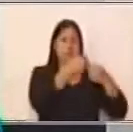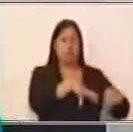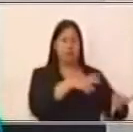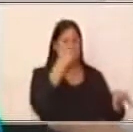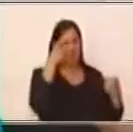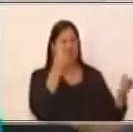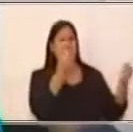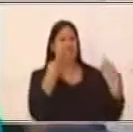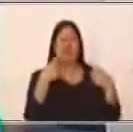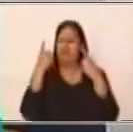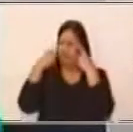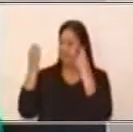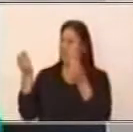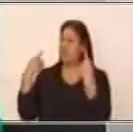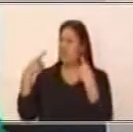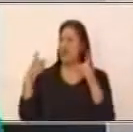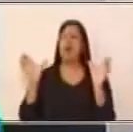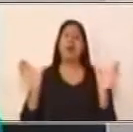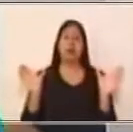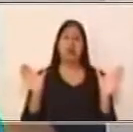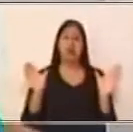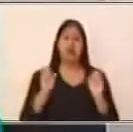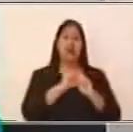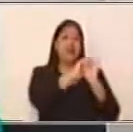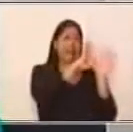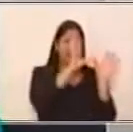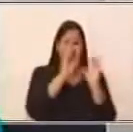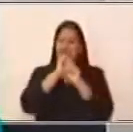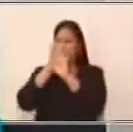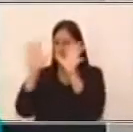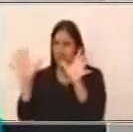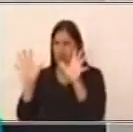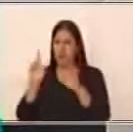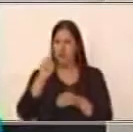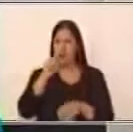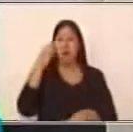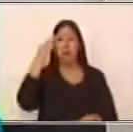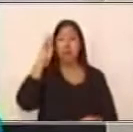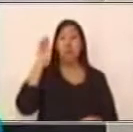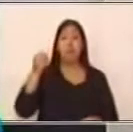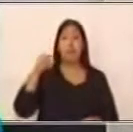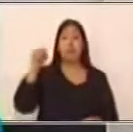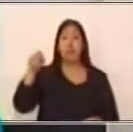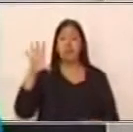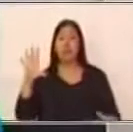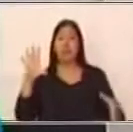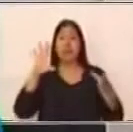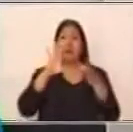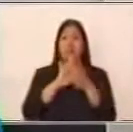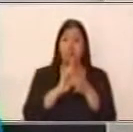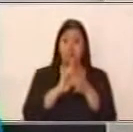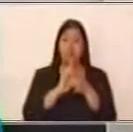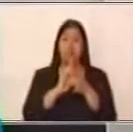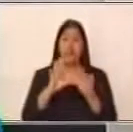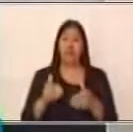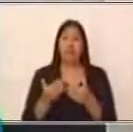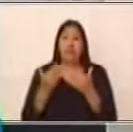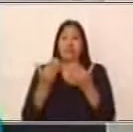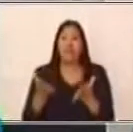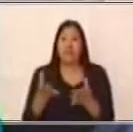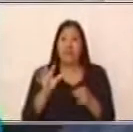sí, porque estas son oraciones en las que una proposición desempeña una función sintáctica dentro de la otra.